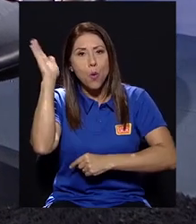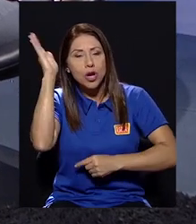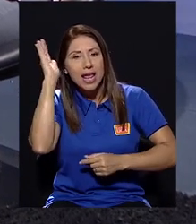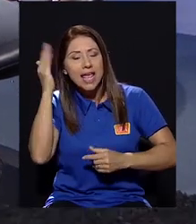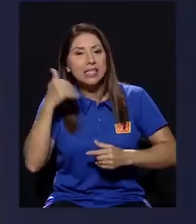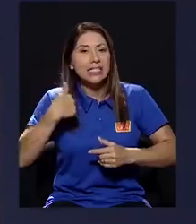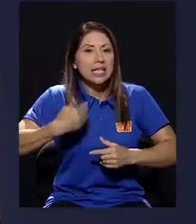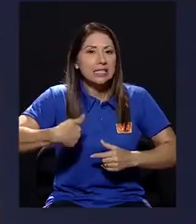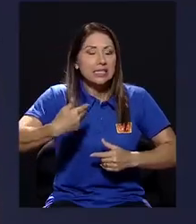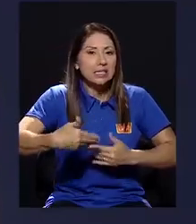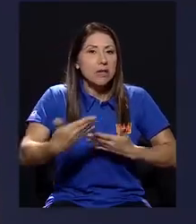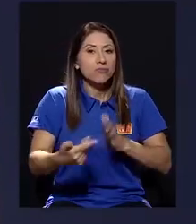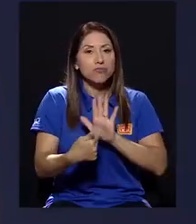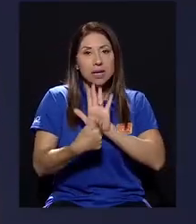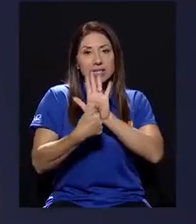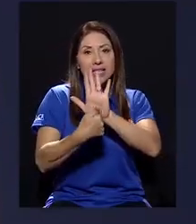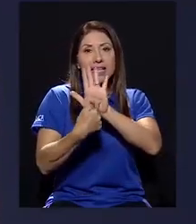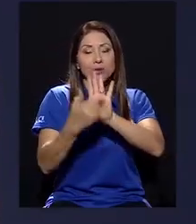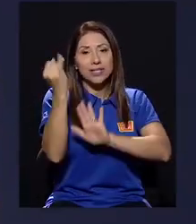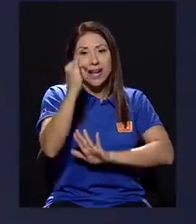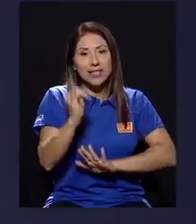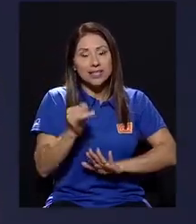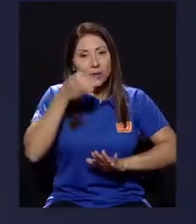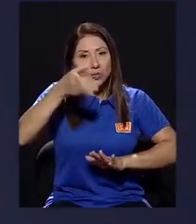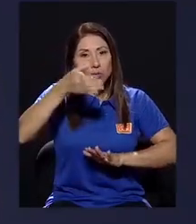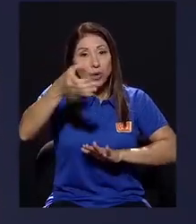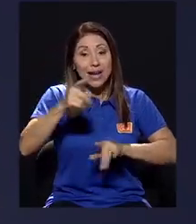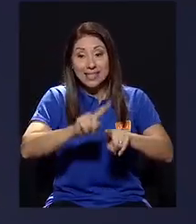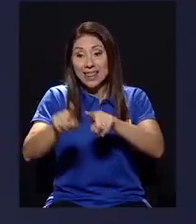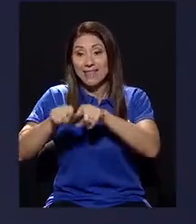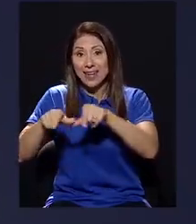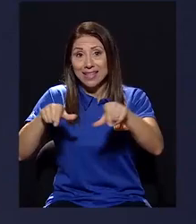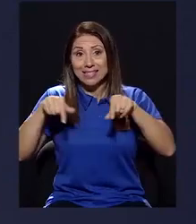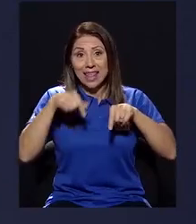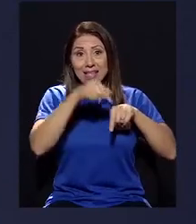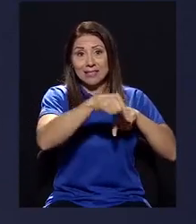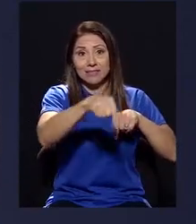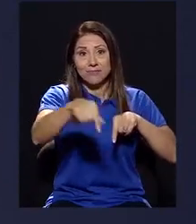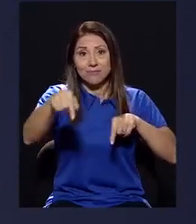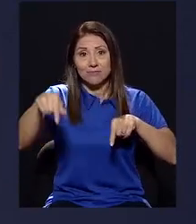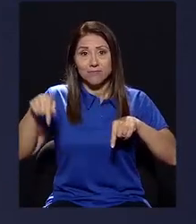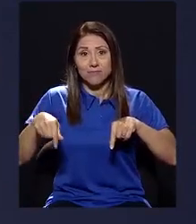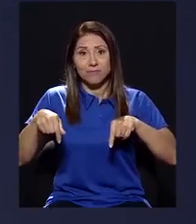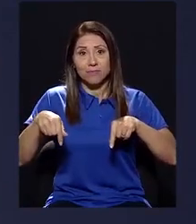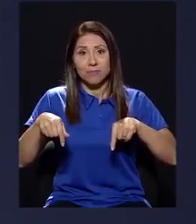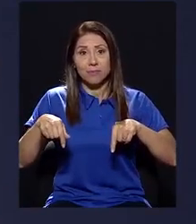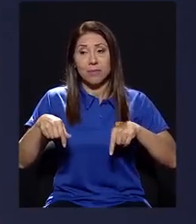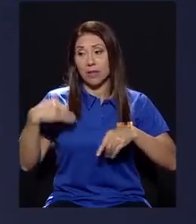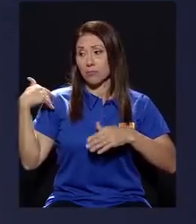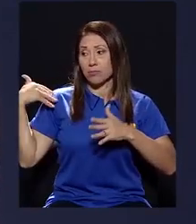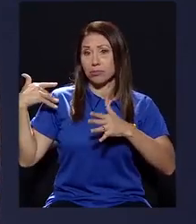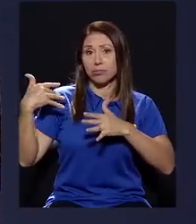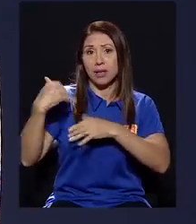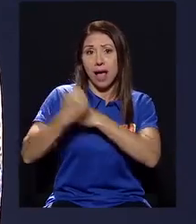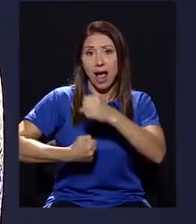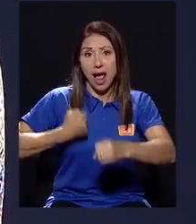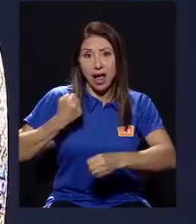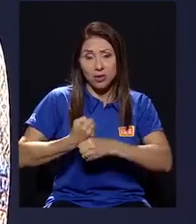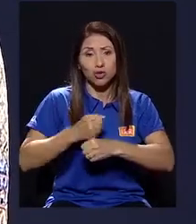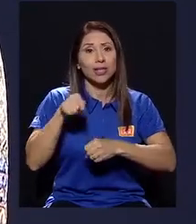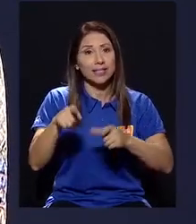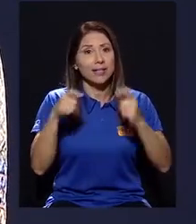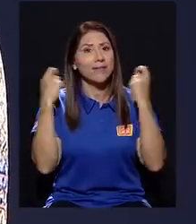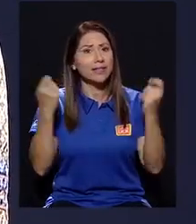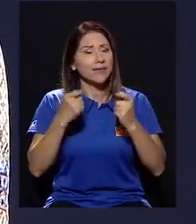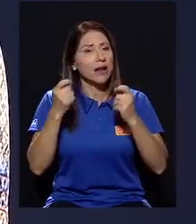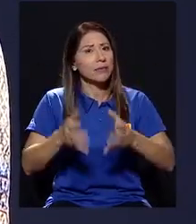presentaciones artístico-culturales en diferentes sedes. El festival durante todos estos años se ha hecho